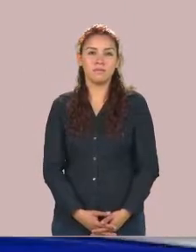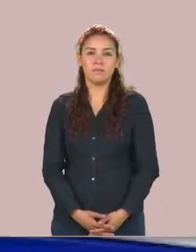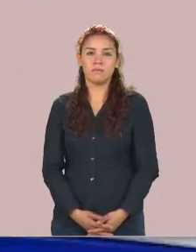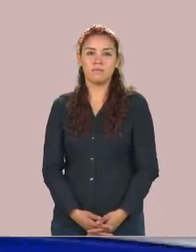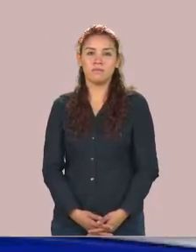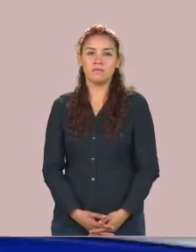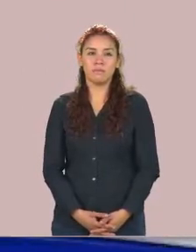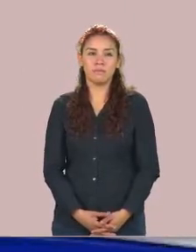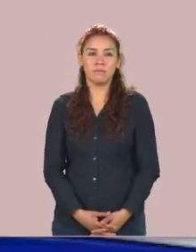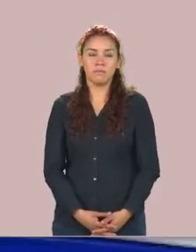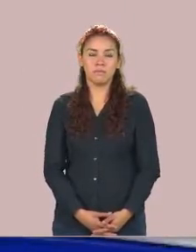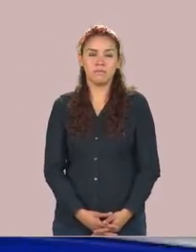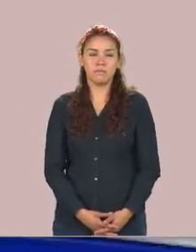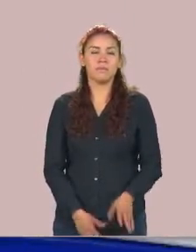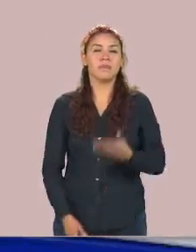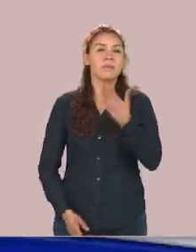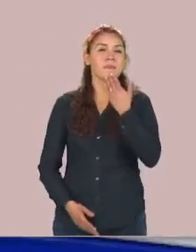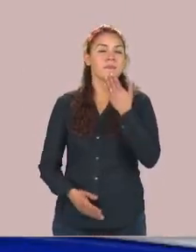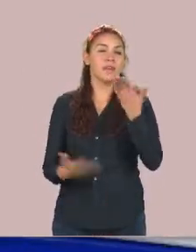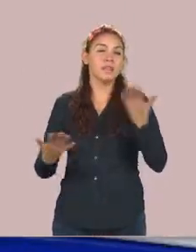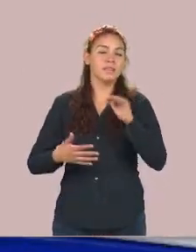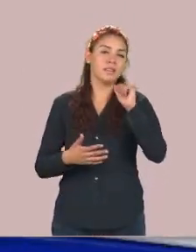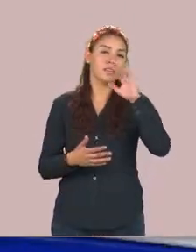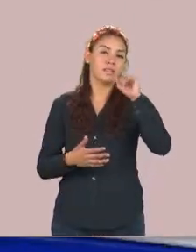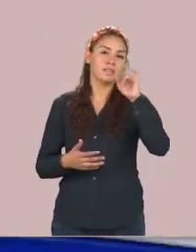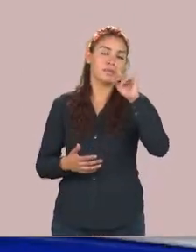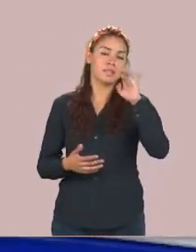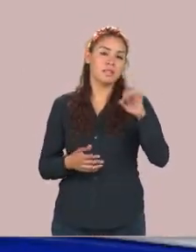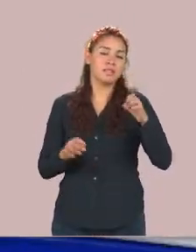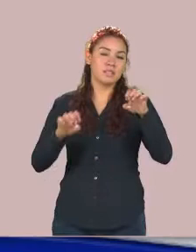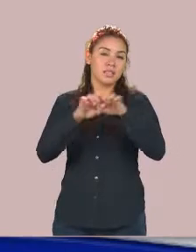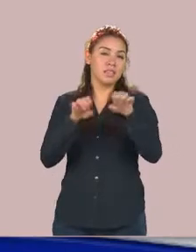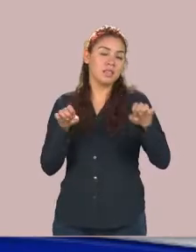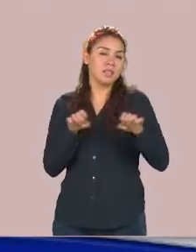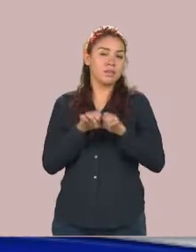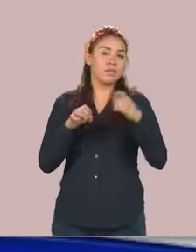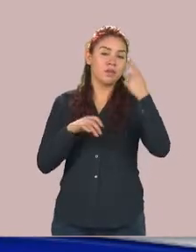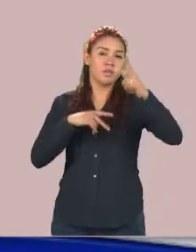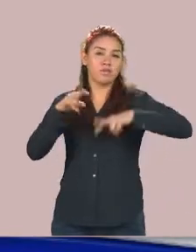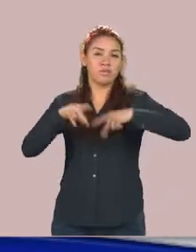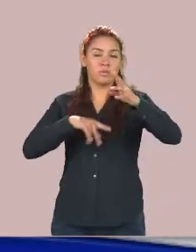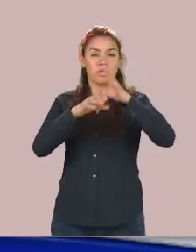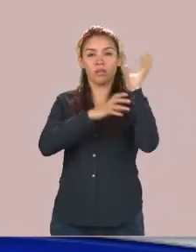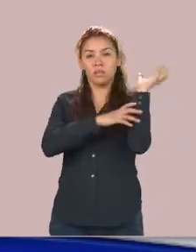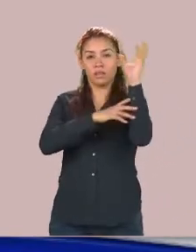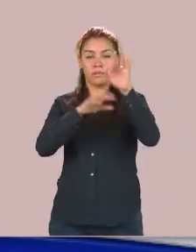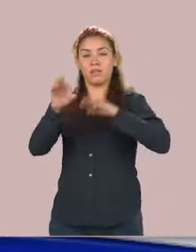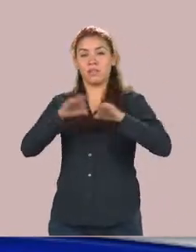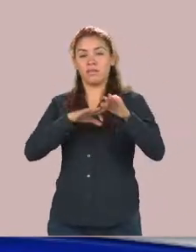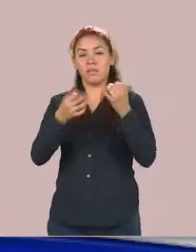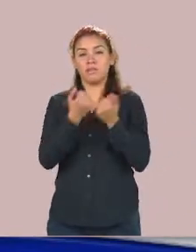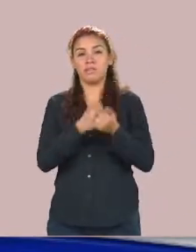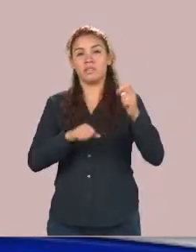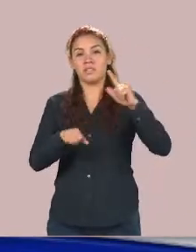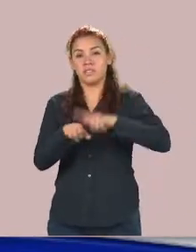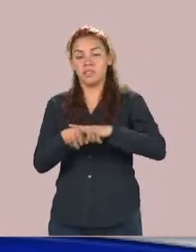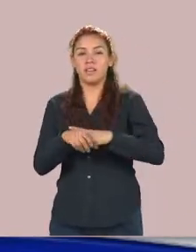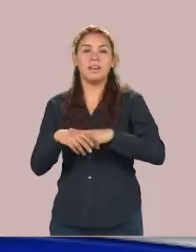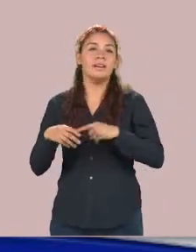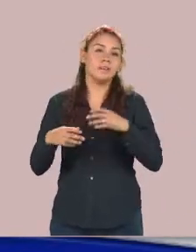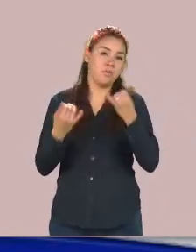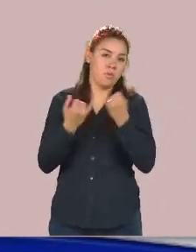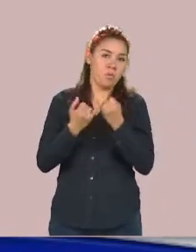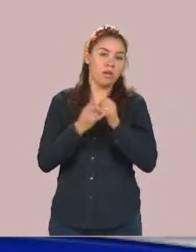bien arranca actividad del equipo de fútbol americano de la unidad académica de trabajo social y ciencias para el desarrollo humano y asimismo el equipo